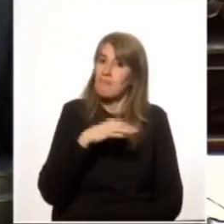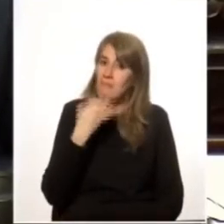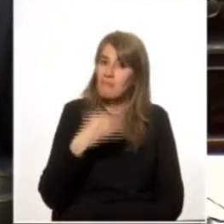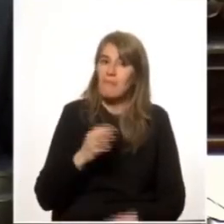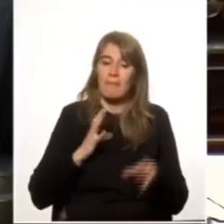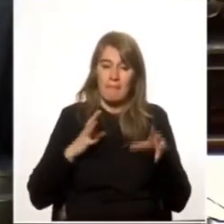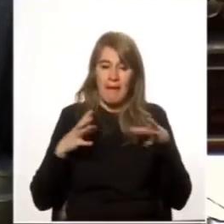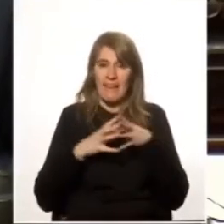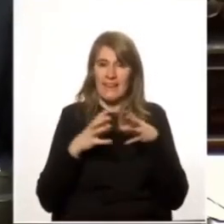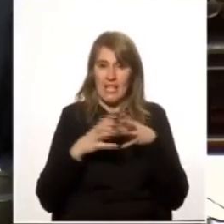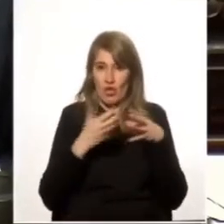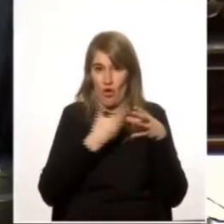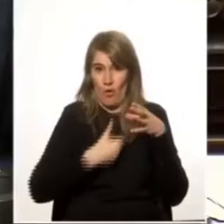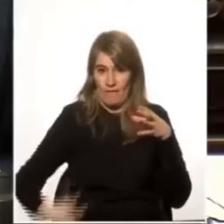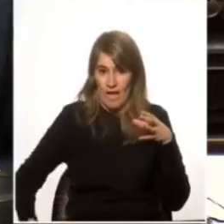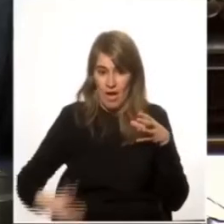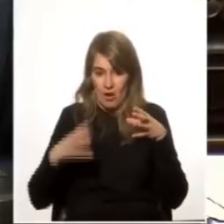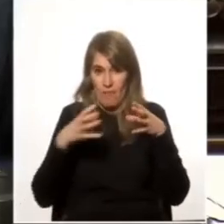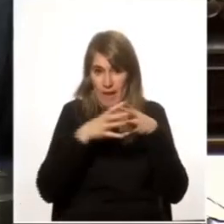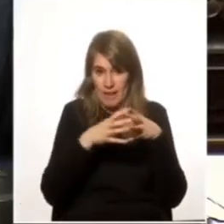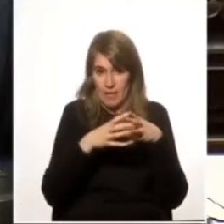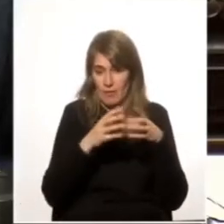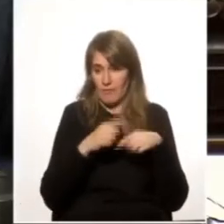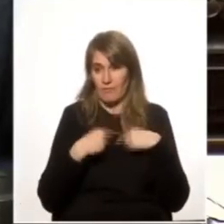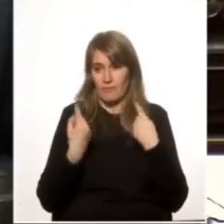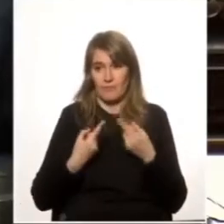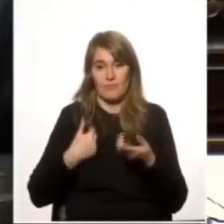y por eso estamos acá.